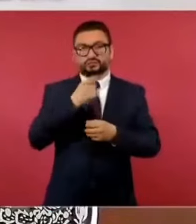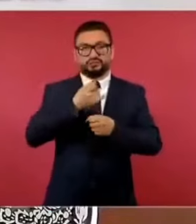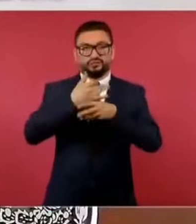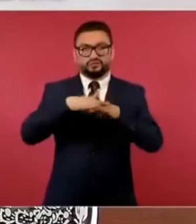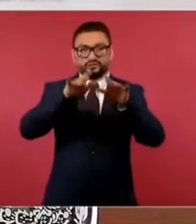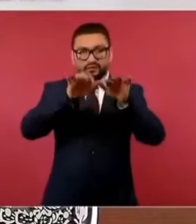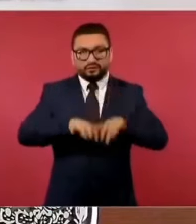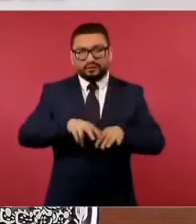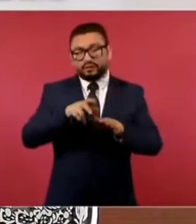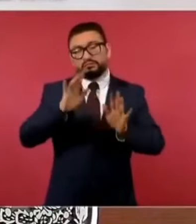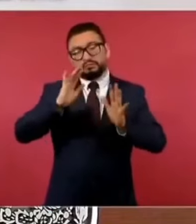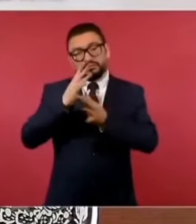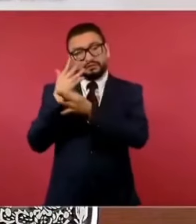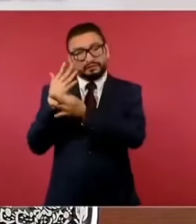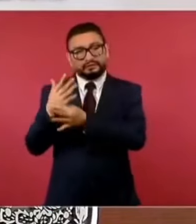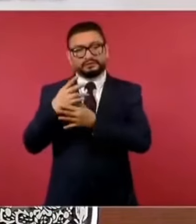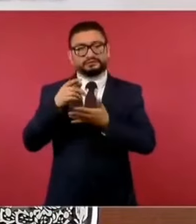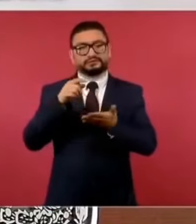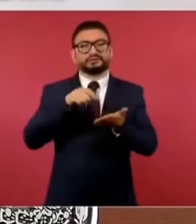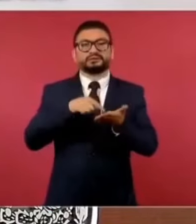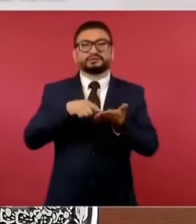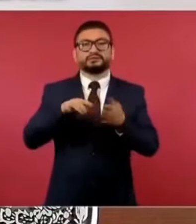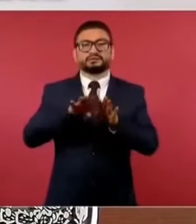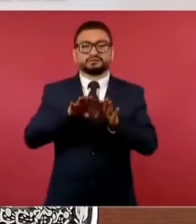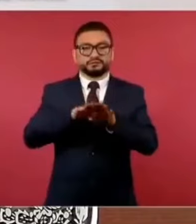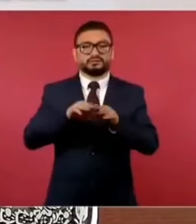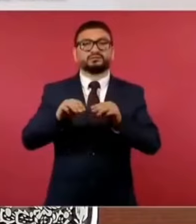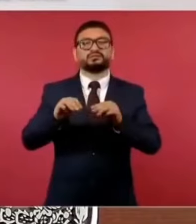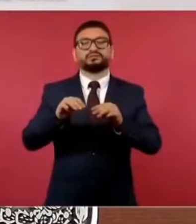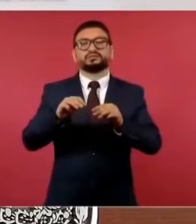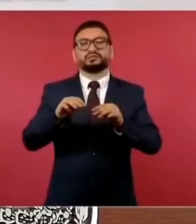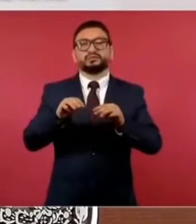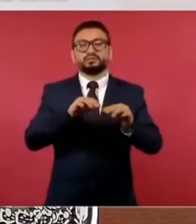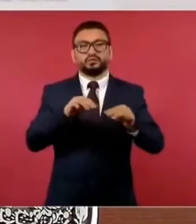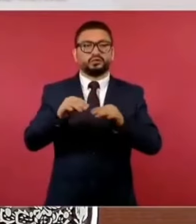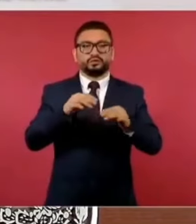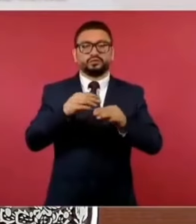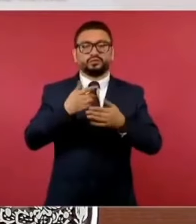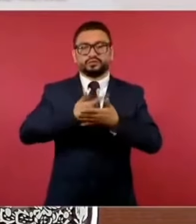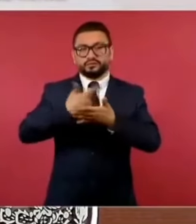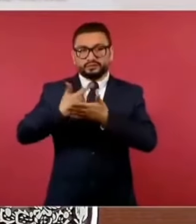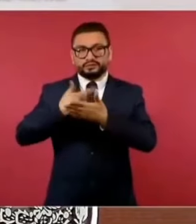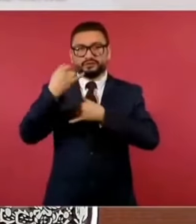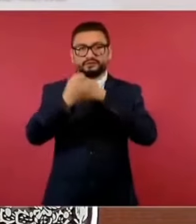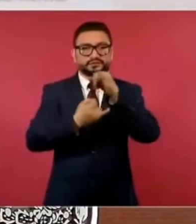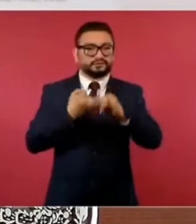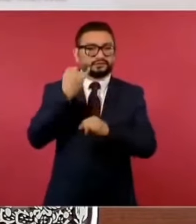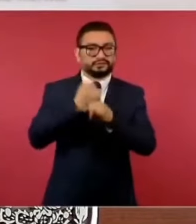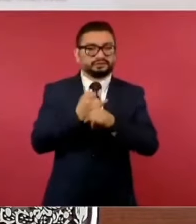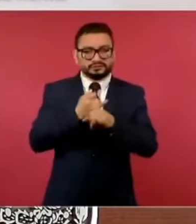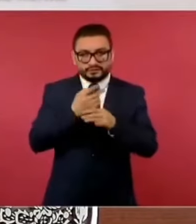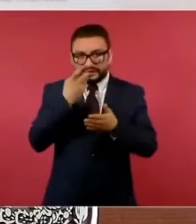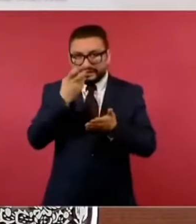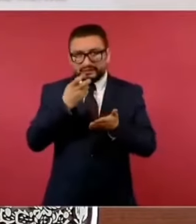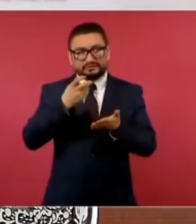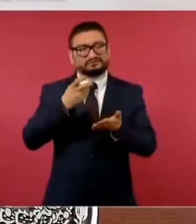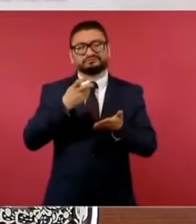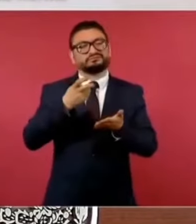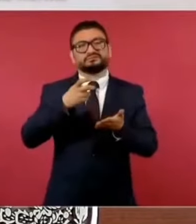supuestamente, de movimientos internacionales de carácter financiero era absolutamente falso.